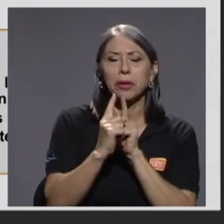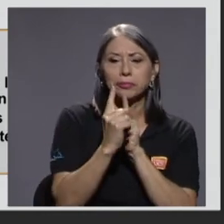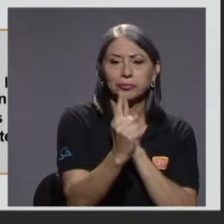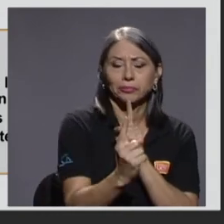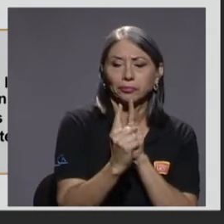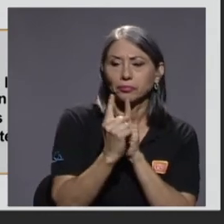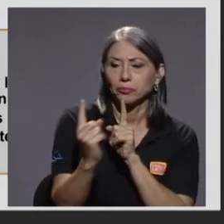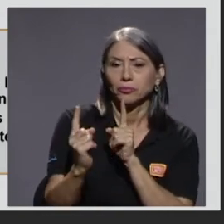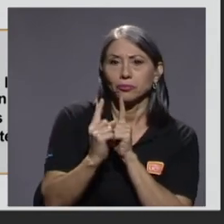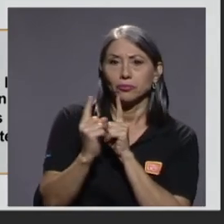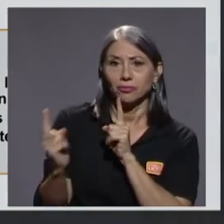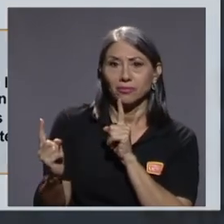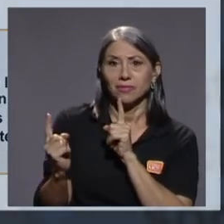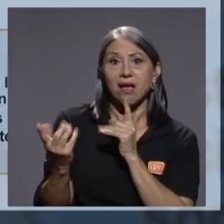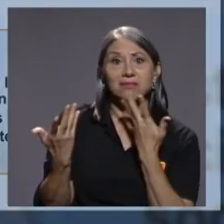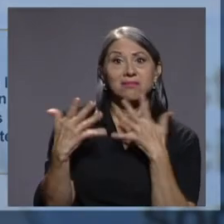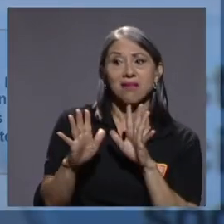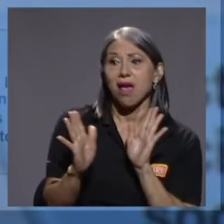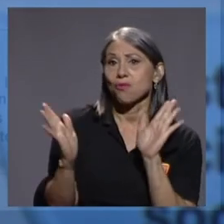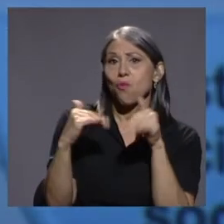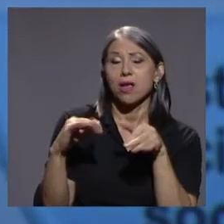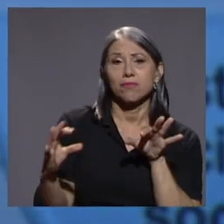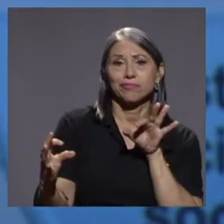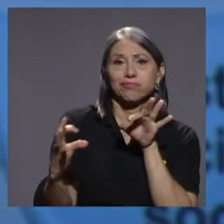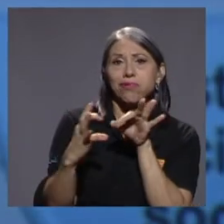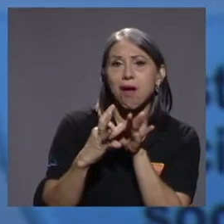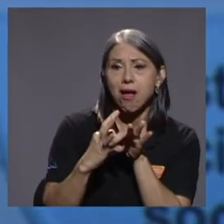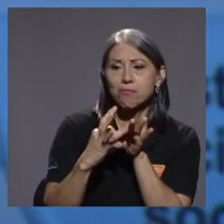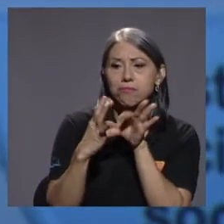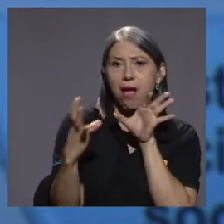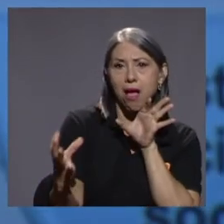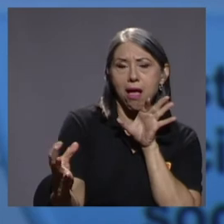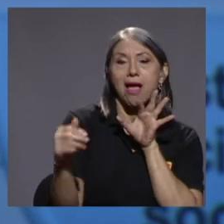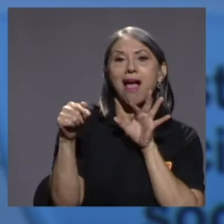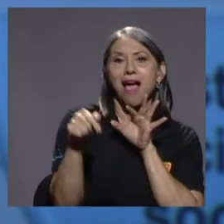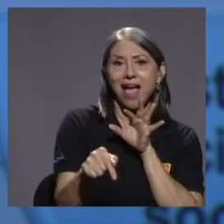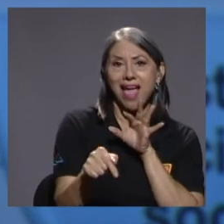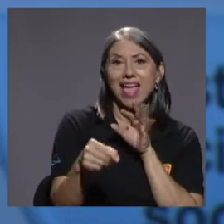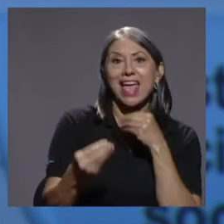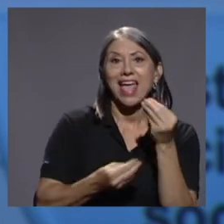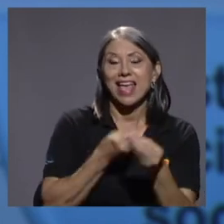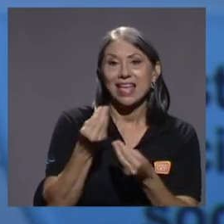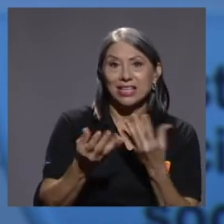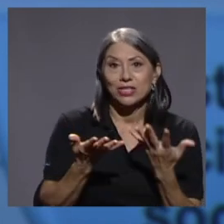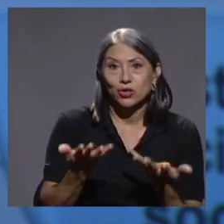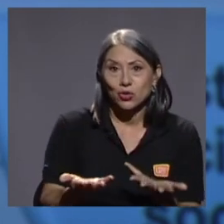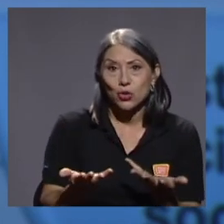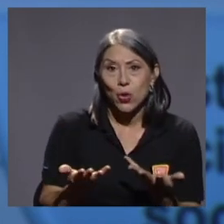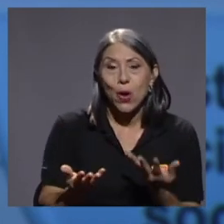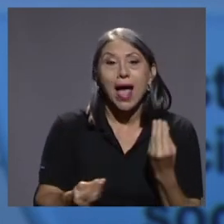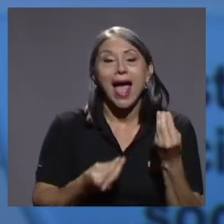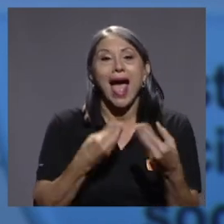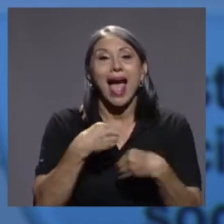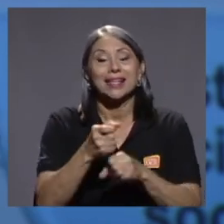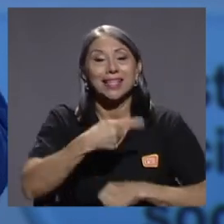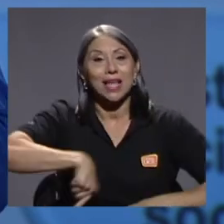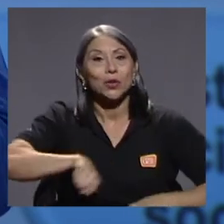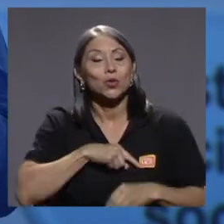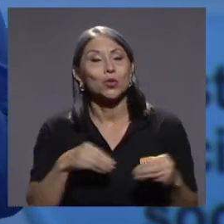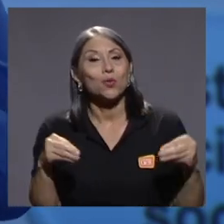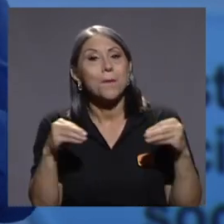Esa pérdida de nexos que nos genera mayores relaciones con los